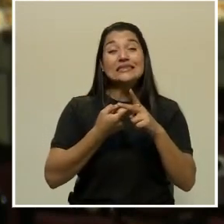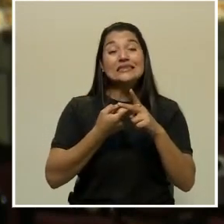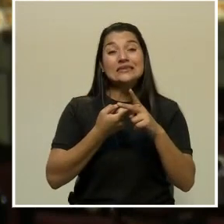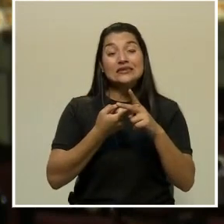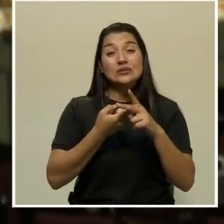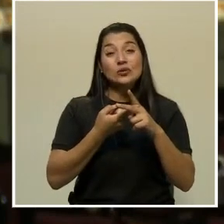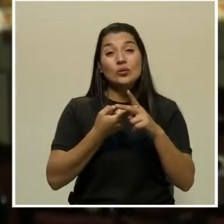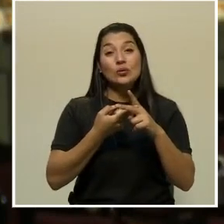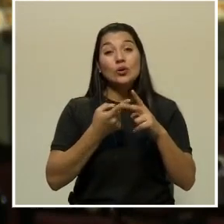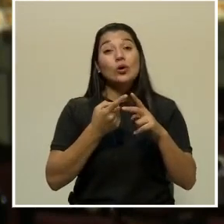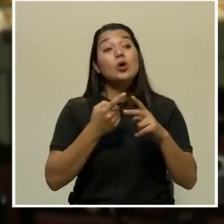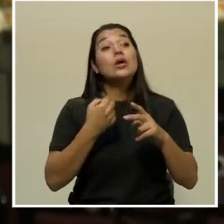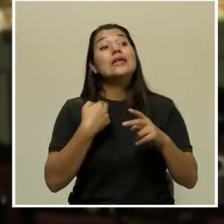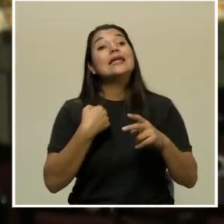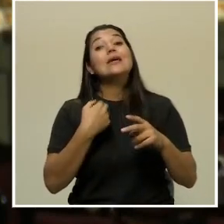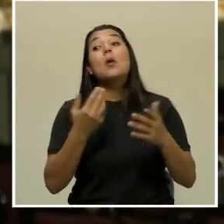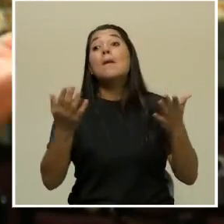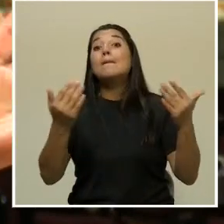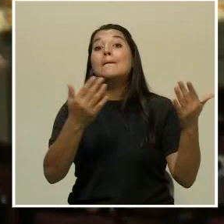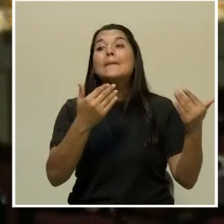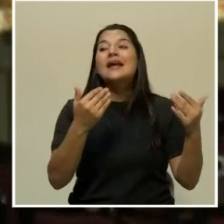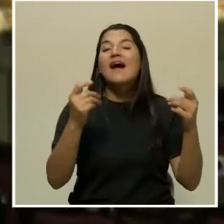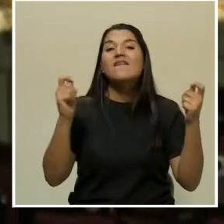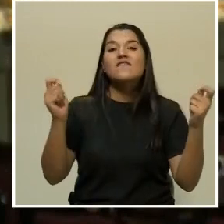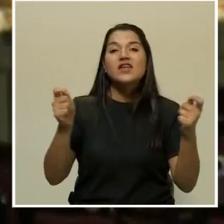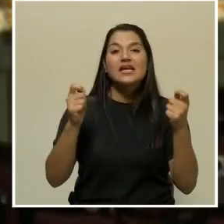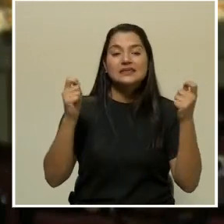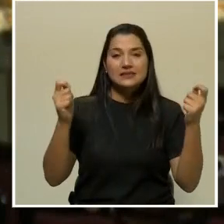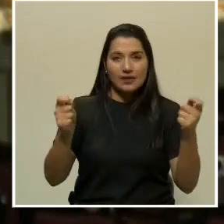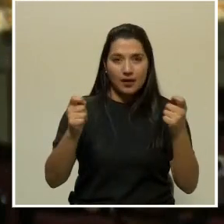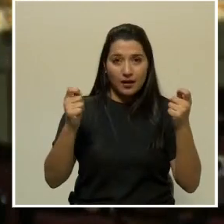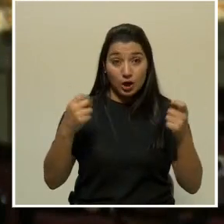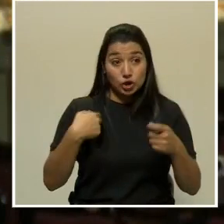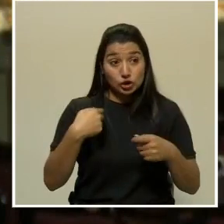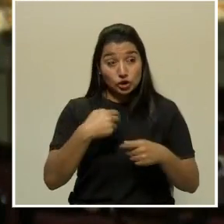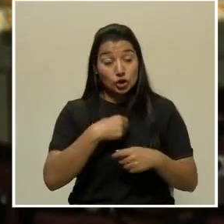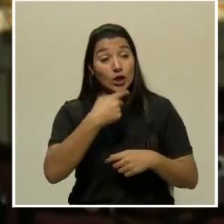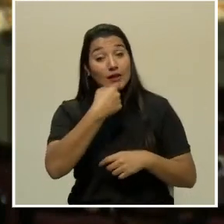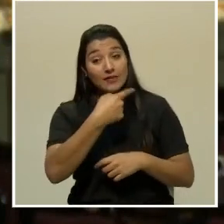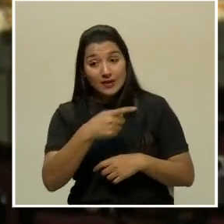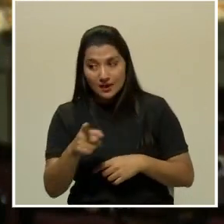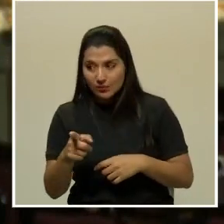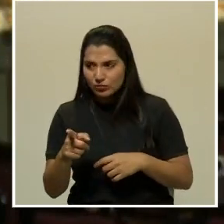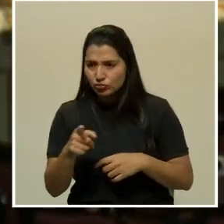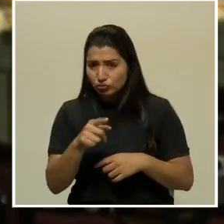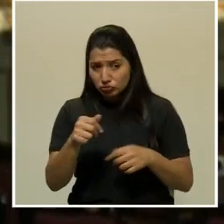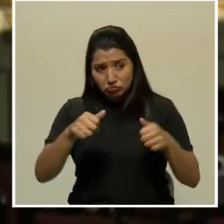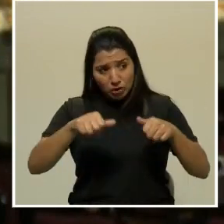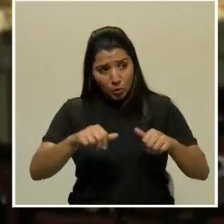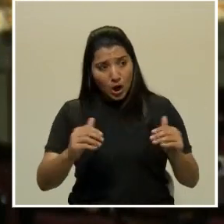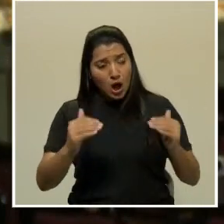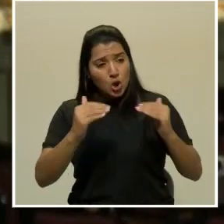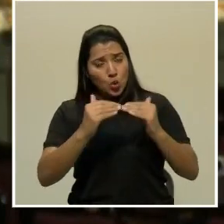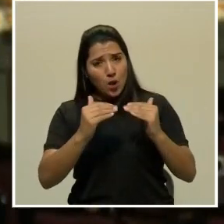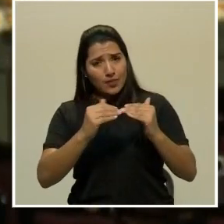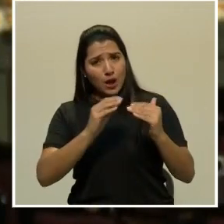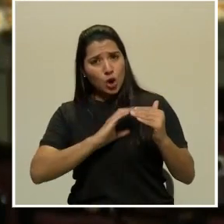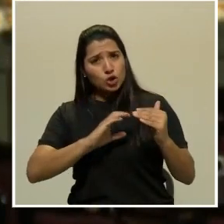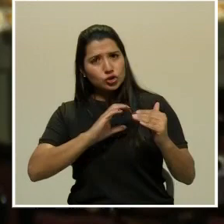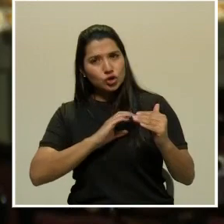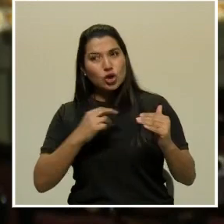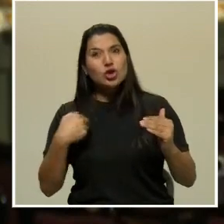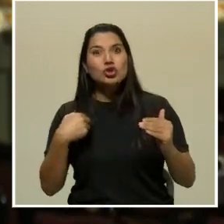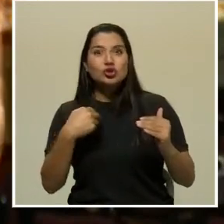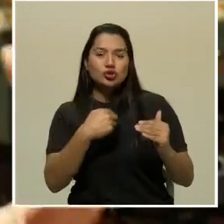a la fiesta. Y entonces los llamamos y dijimos, ¿qué tal si en igualdad de condiciones, nosotros que somos los más